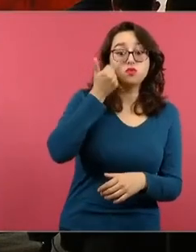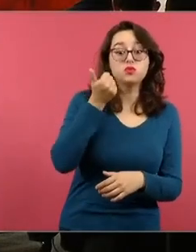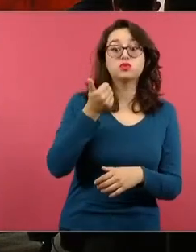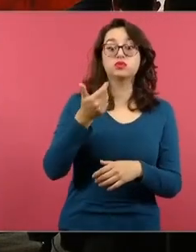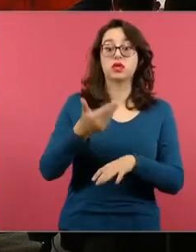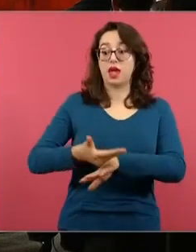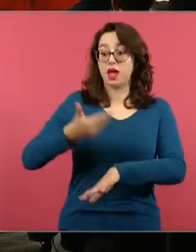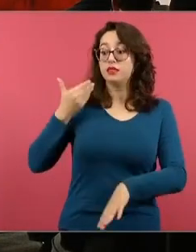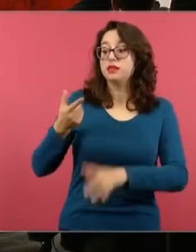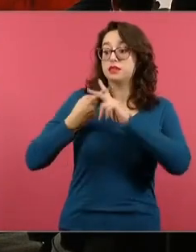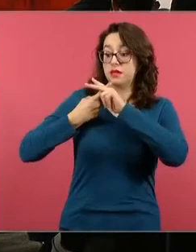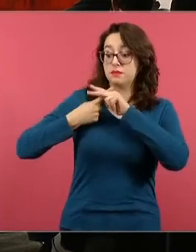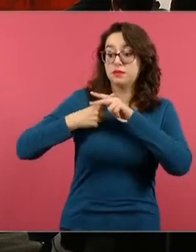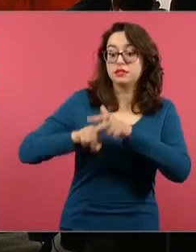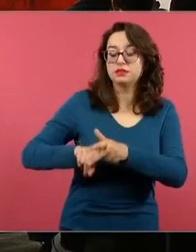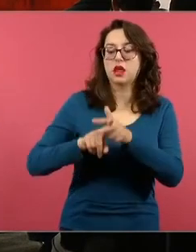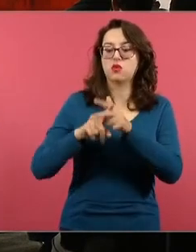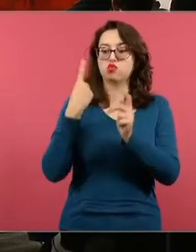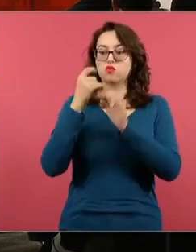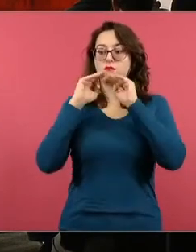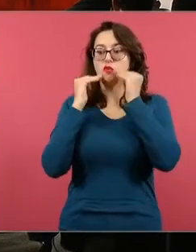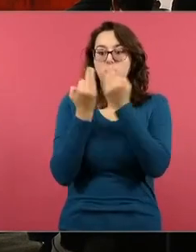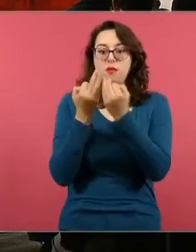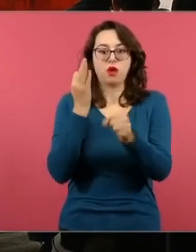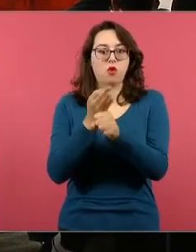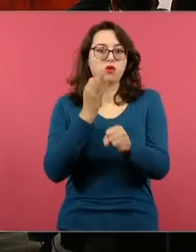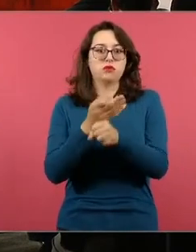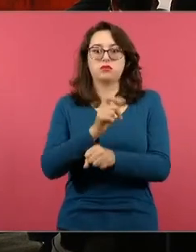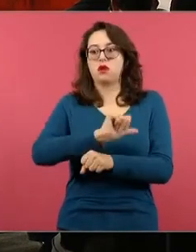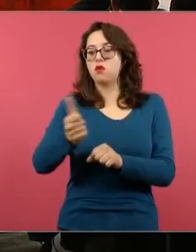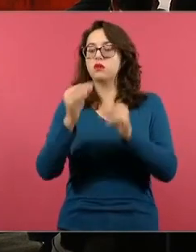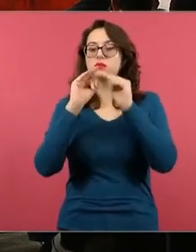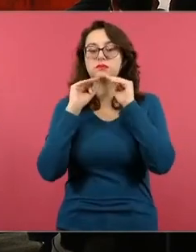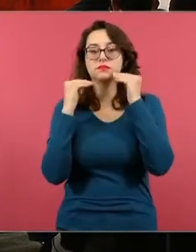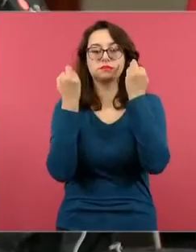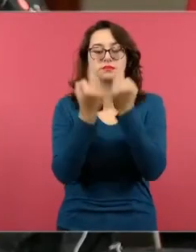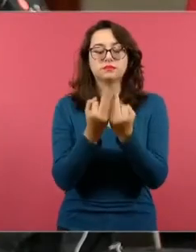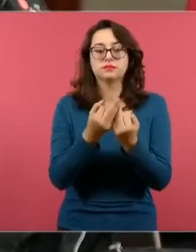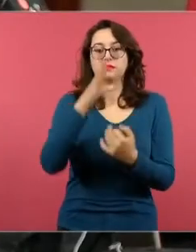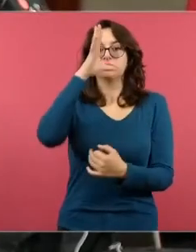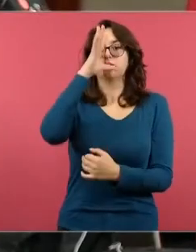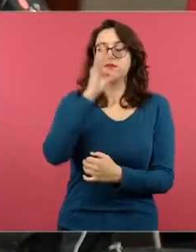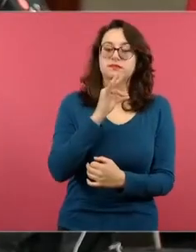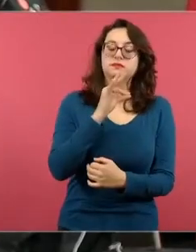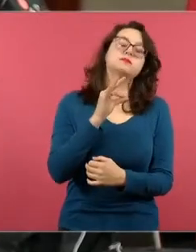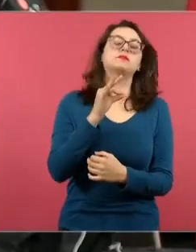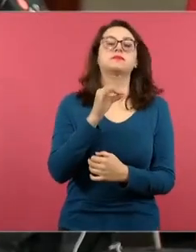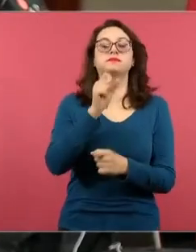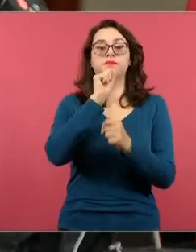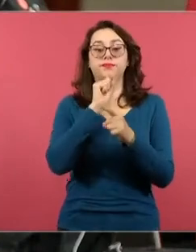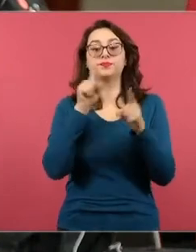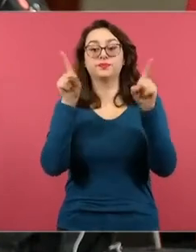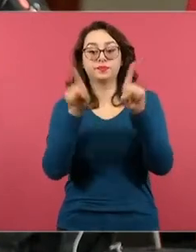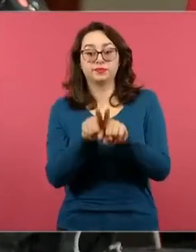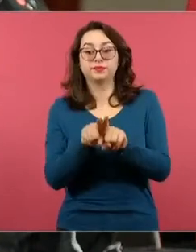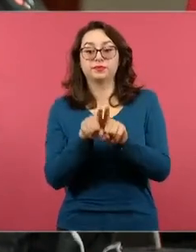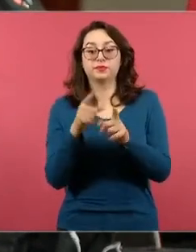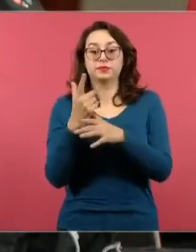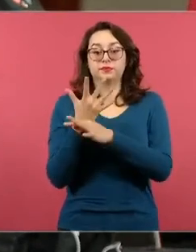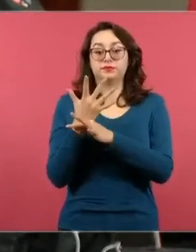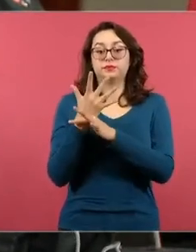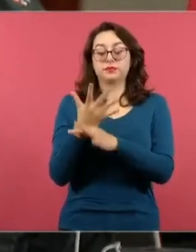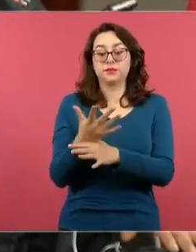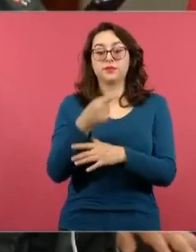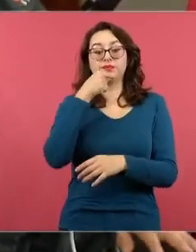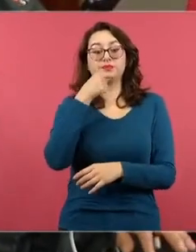y me gustaría preguntarle porque ahí señalan que se viola el derecho de niñas y niños a que la educación que